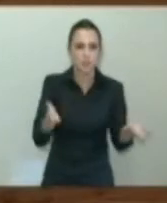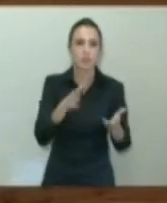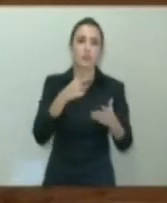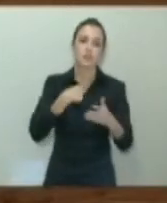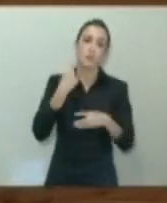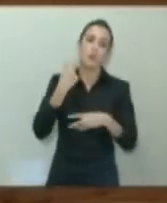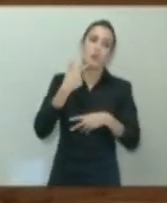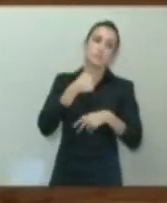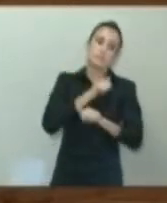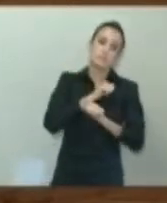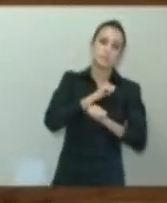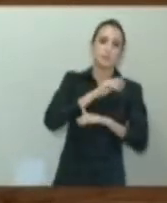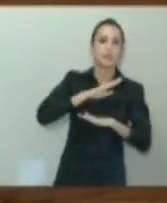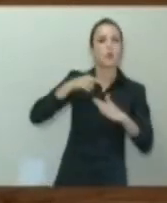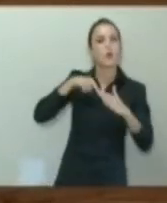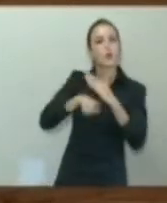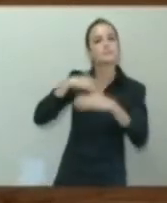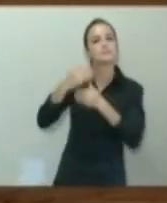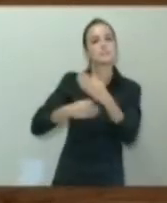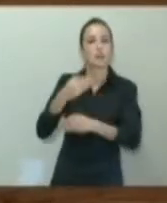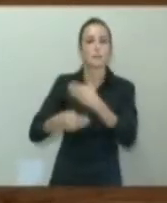¿Qué es el